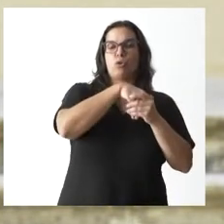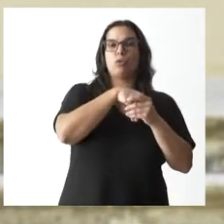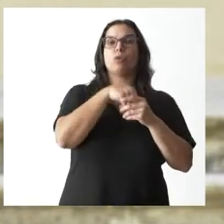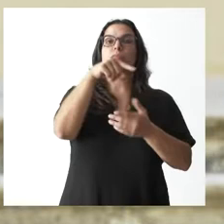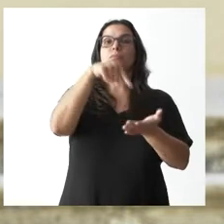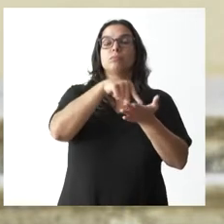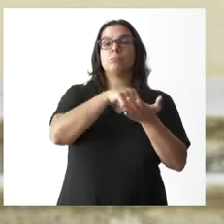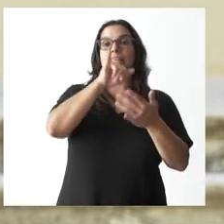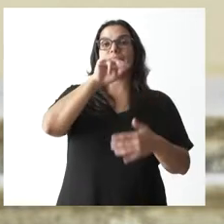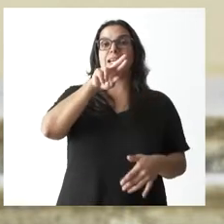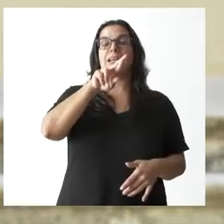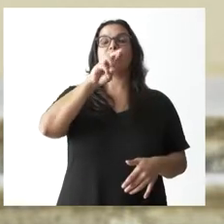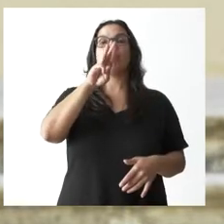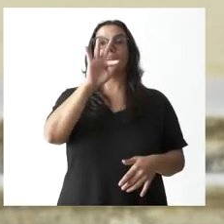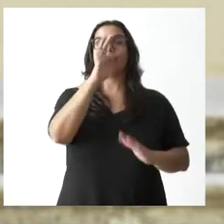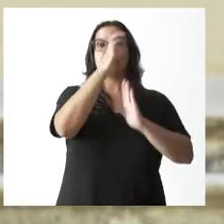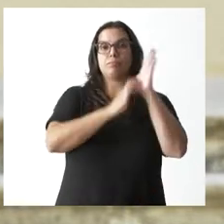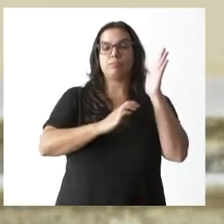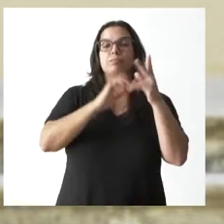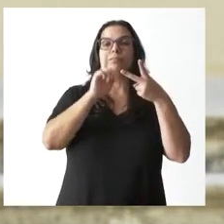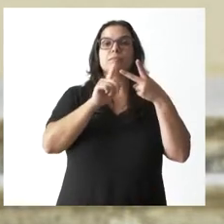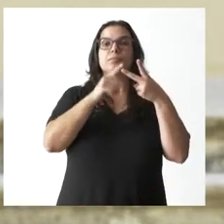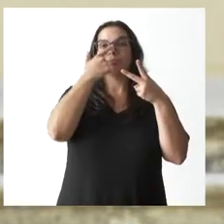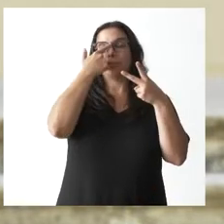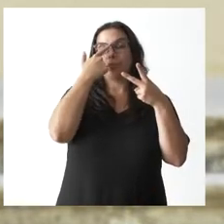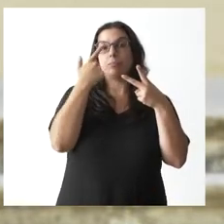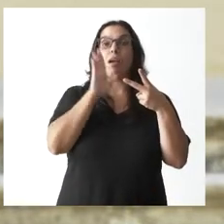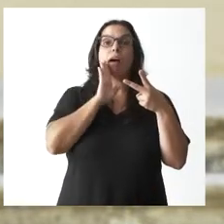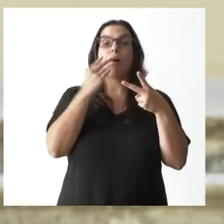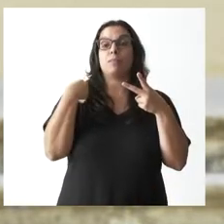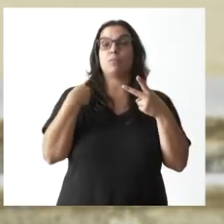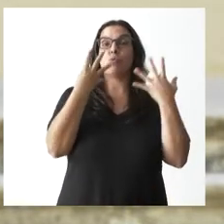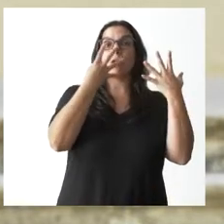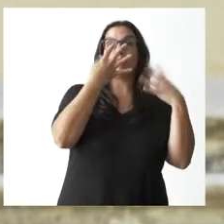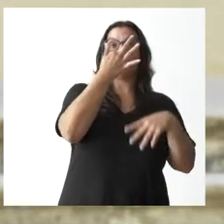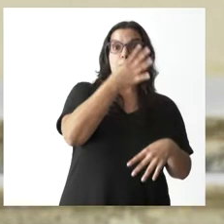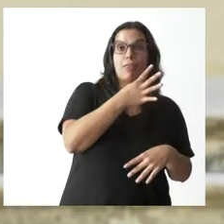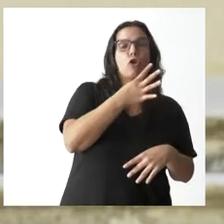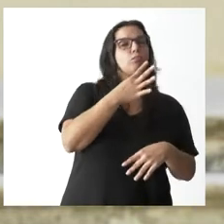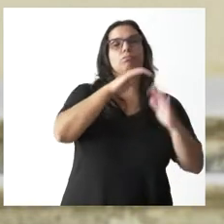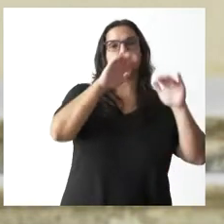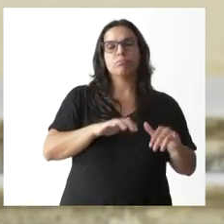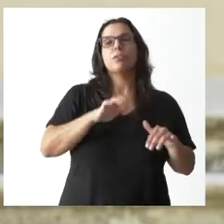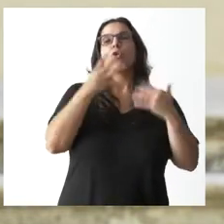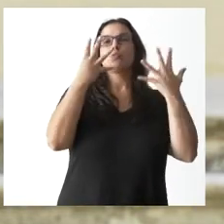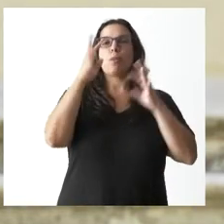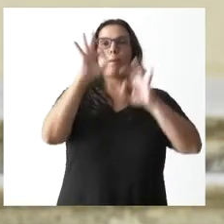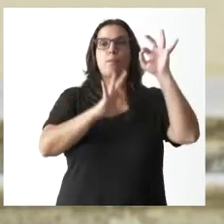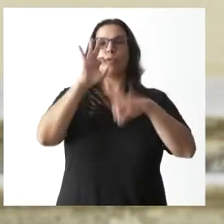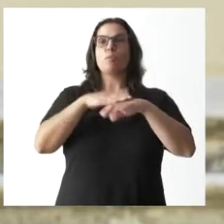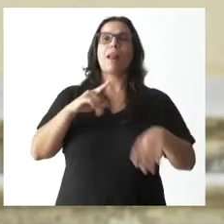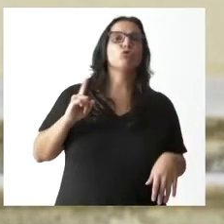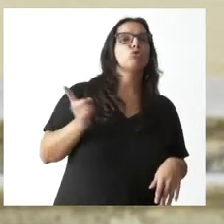la renta a las personas físicas, del 9,5% al 9% para todos los contribuyentes, con un